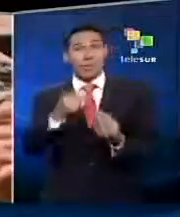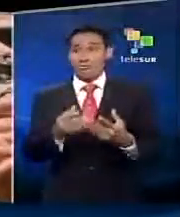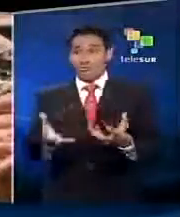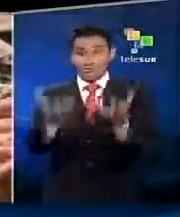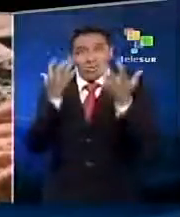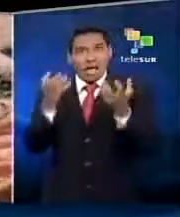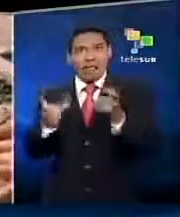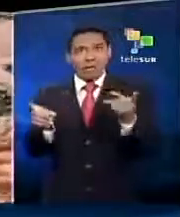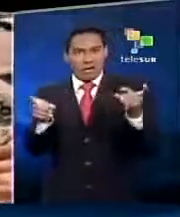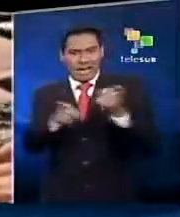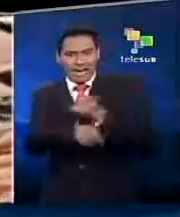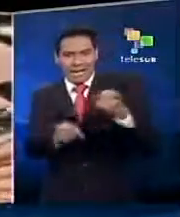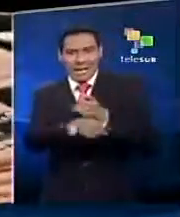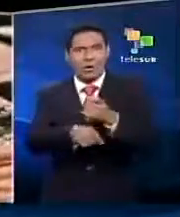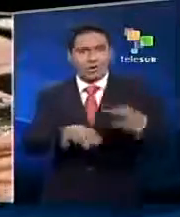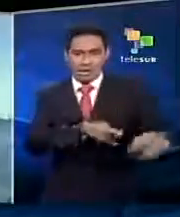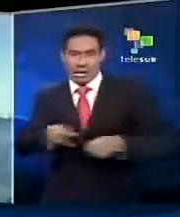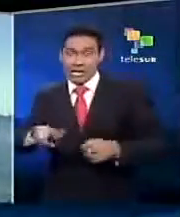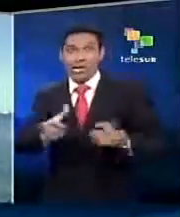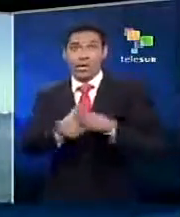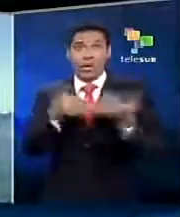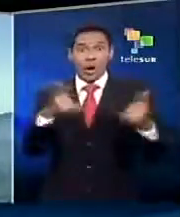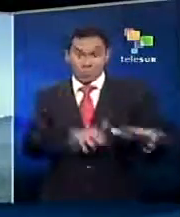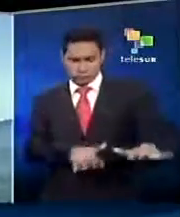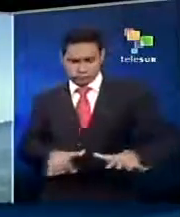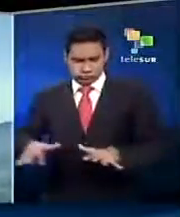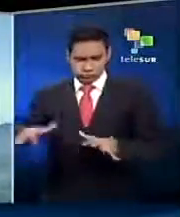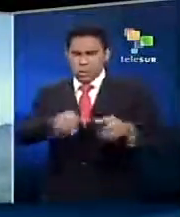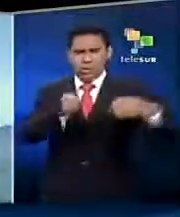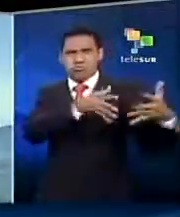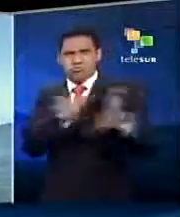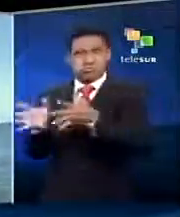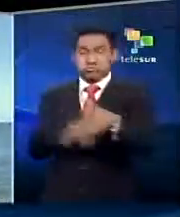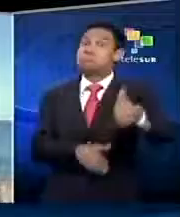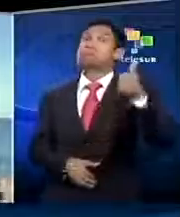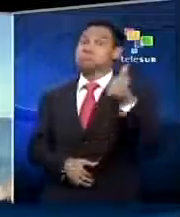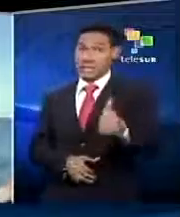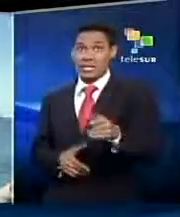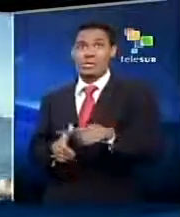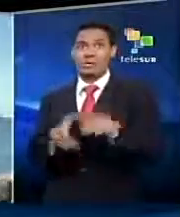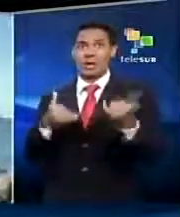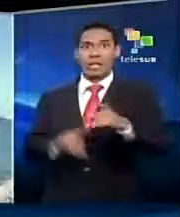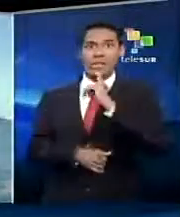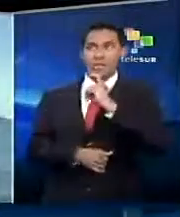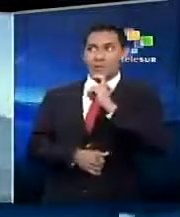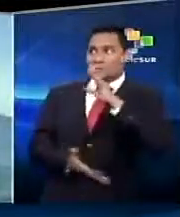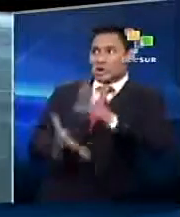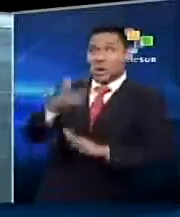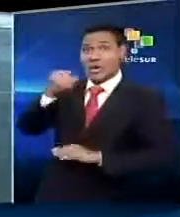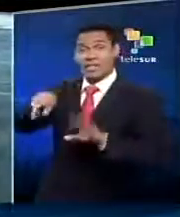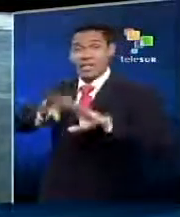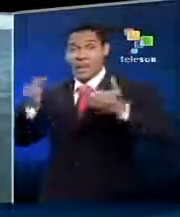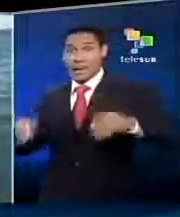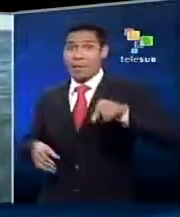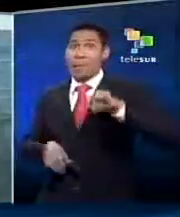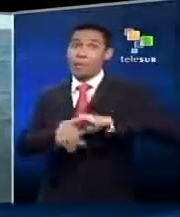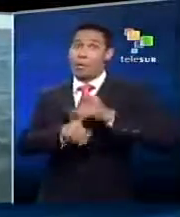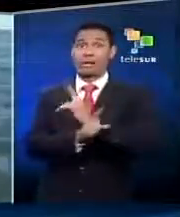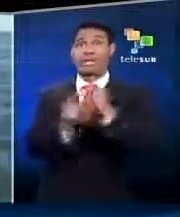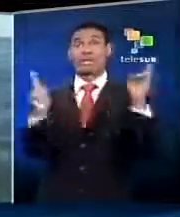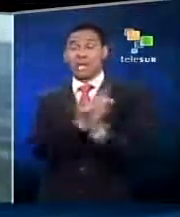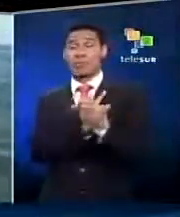toneladas de cangrejos de río, las mareas, la temperatura del agua y los vientos eran favorables. Es más difícil huir del mar por el cambio climático.